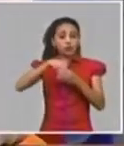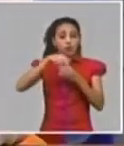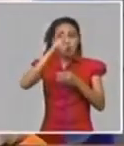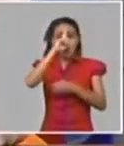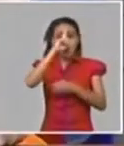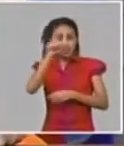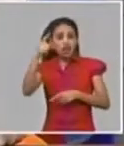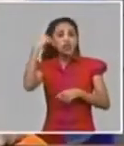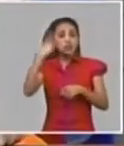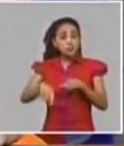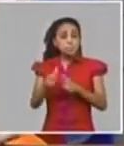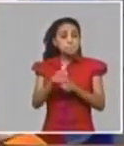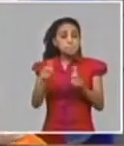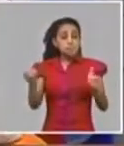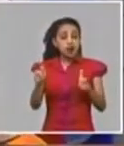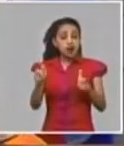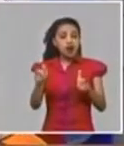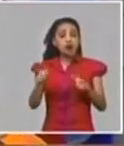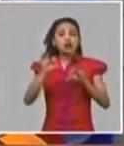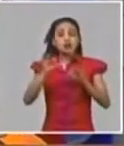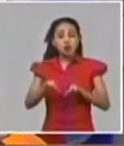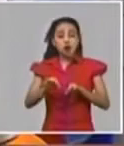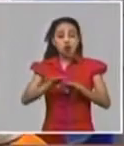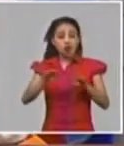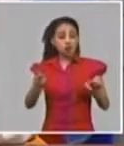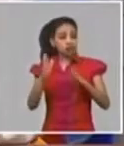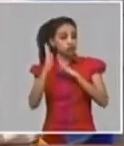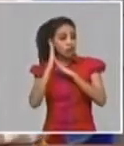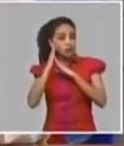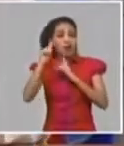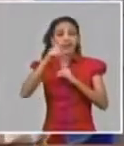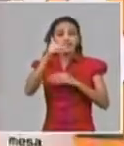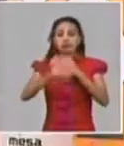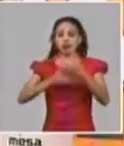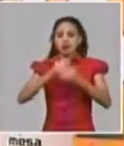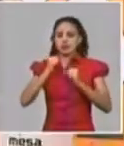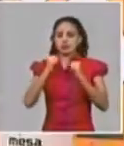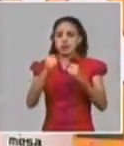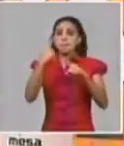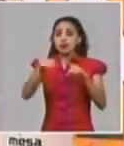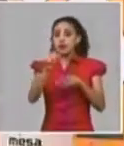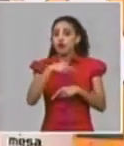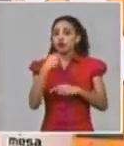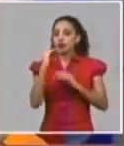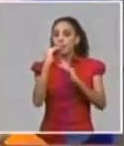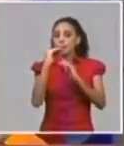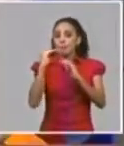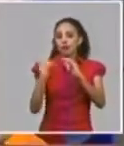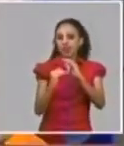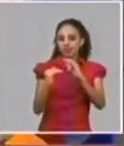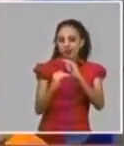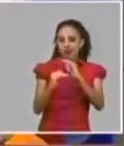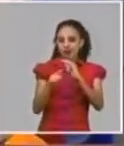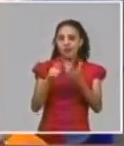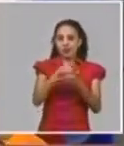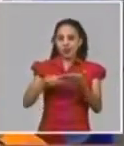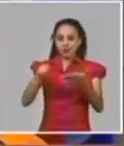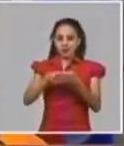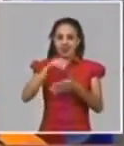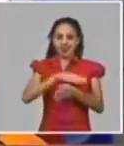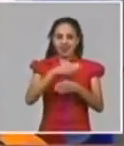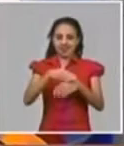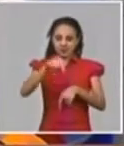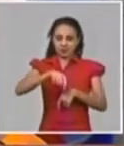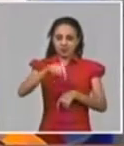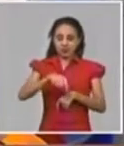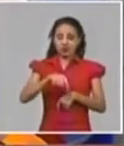terapia intensiva sin embargo nos hemos mantenido por debajo del 15% no ha sido necesario y tiene que